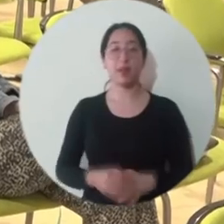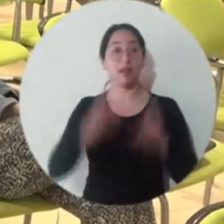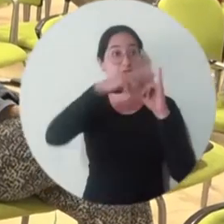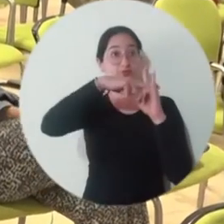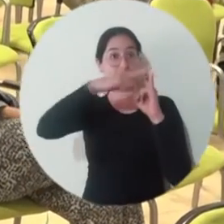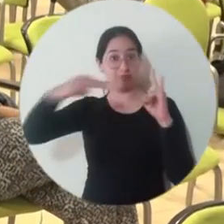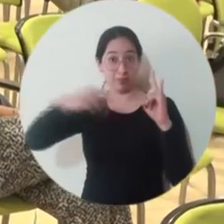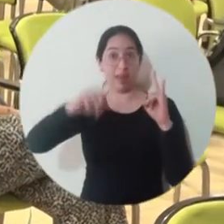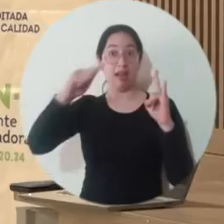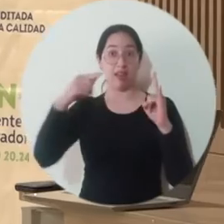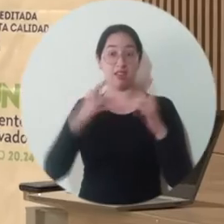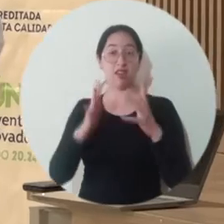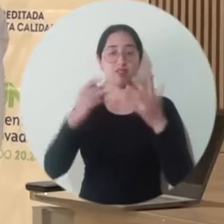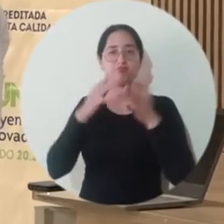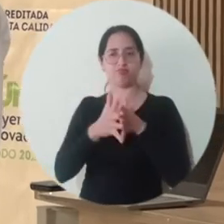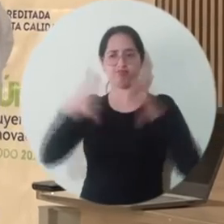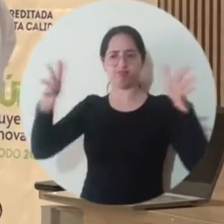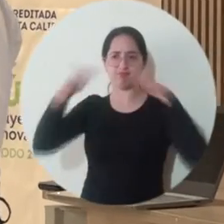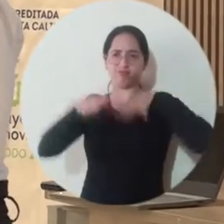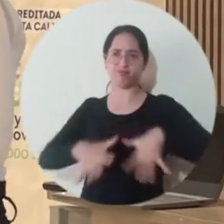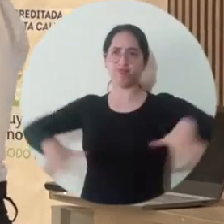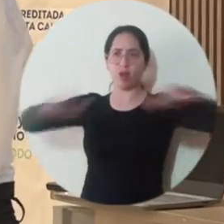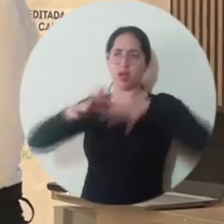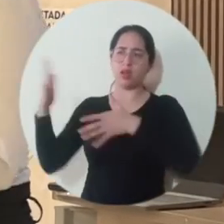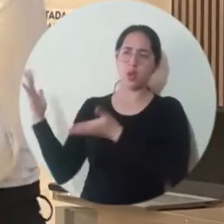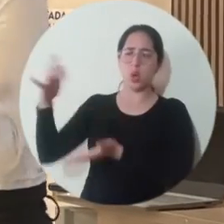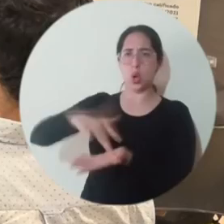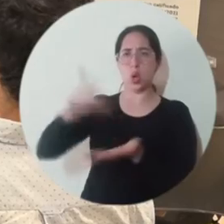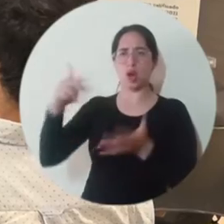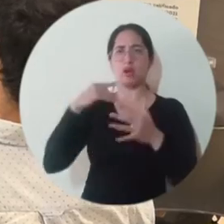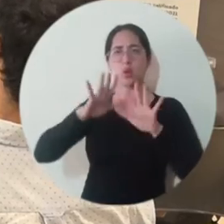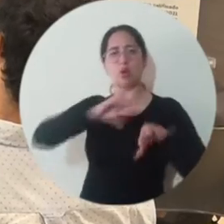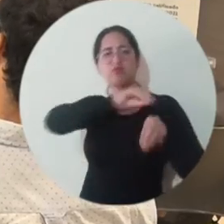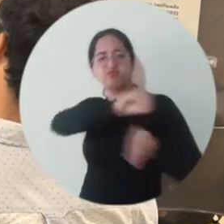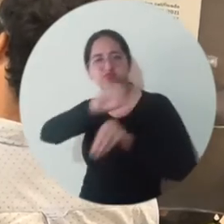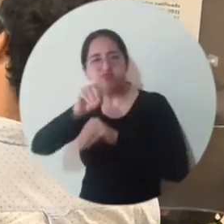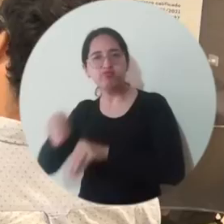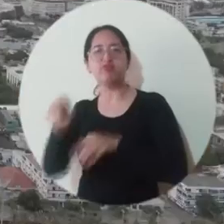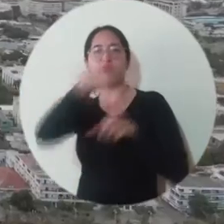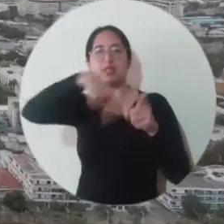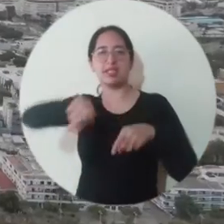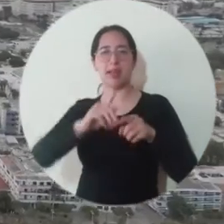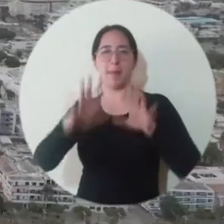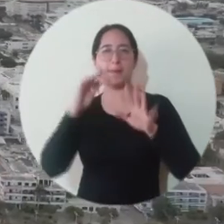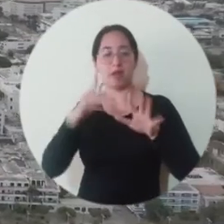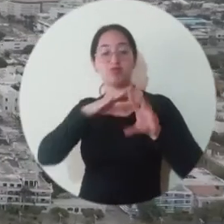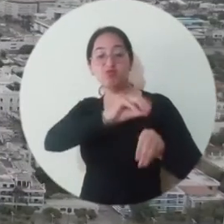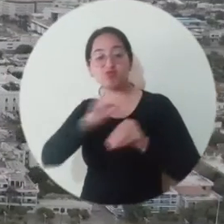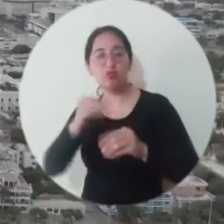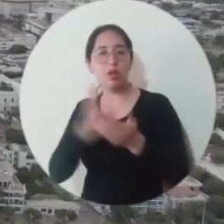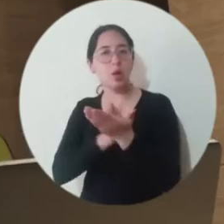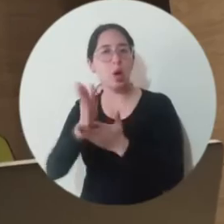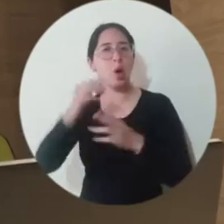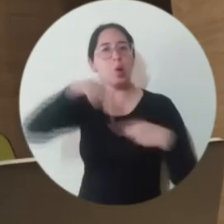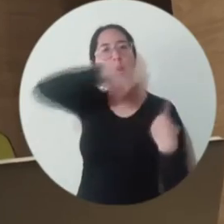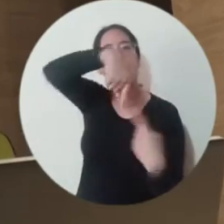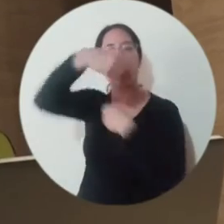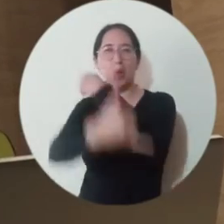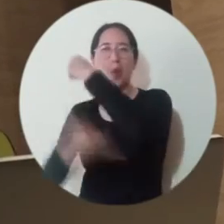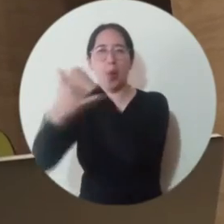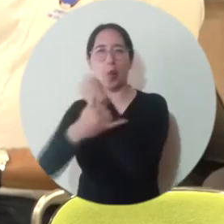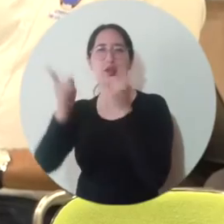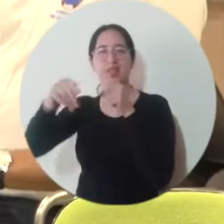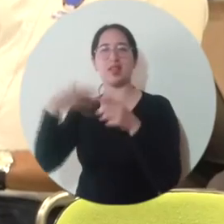La Universidad del Magdalena fue anfitriona del World Shock de Capacitación en Turismo Sostenible, una iniciativa del proyecto